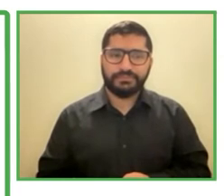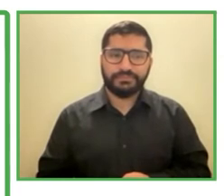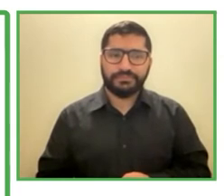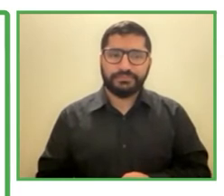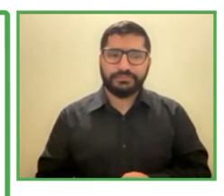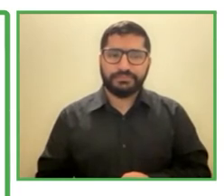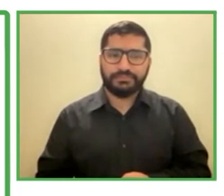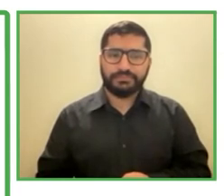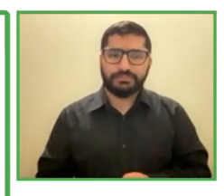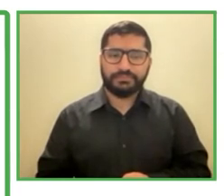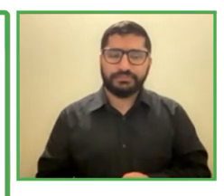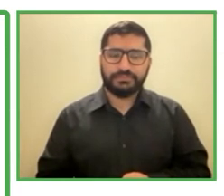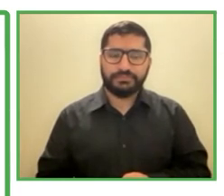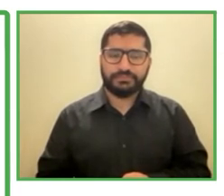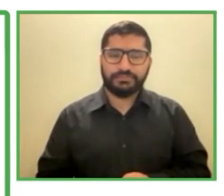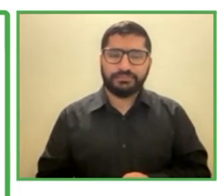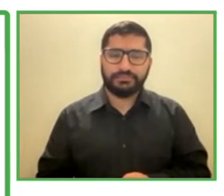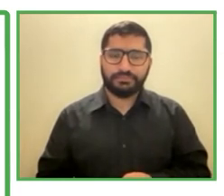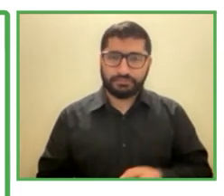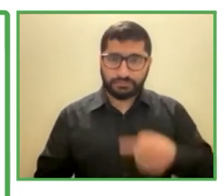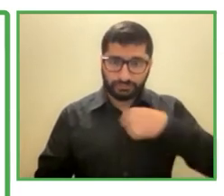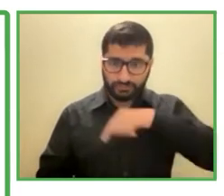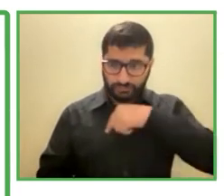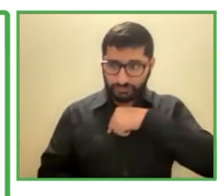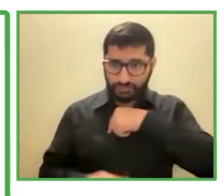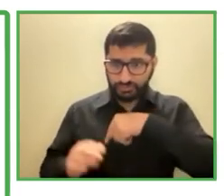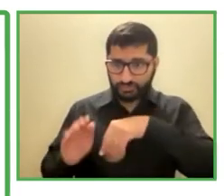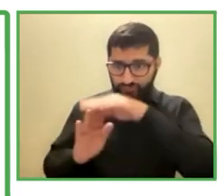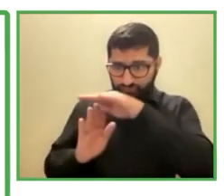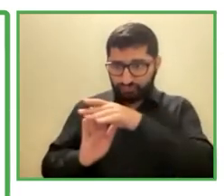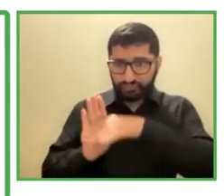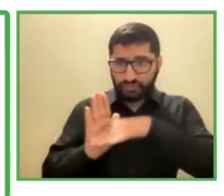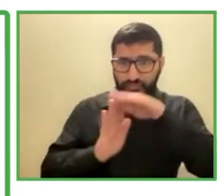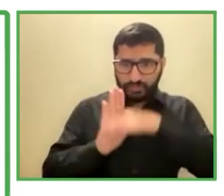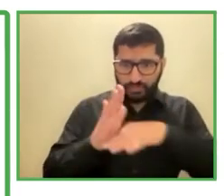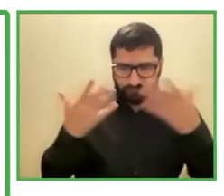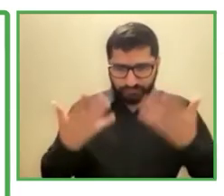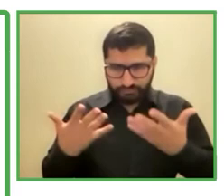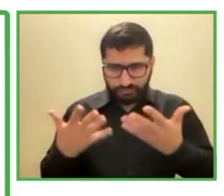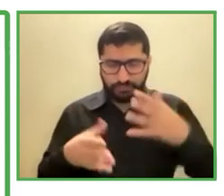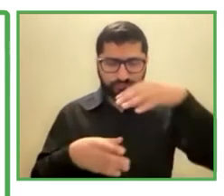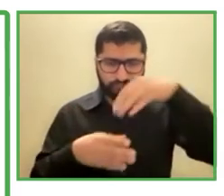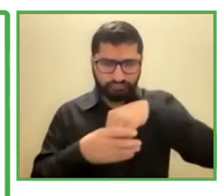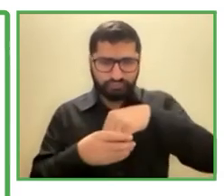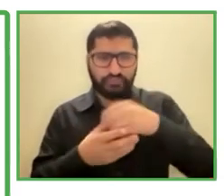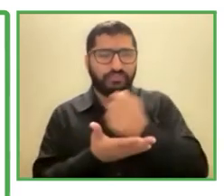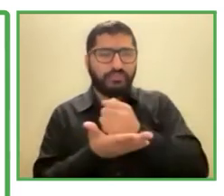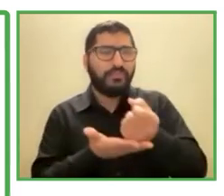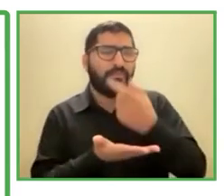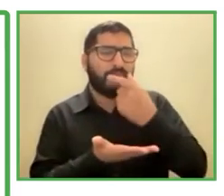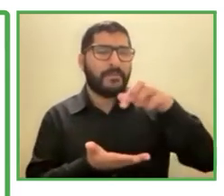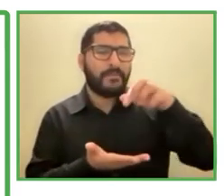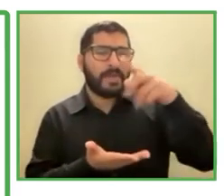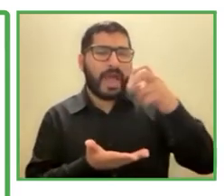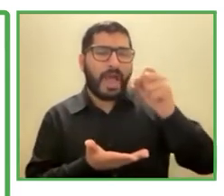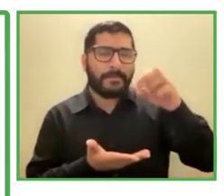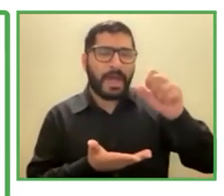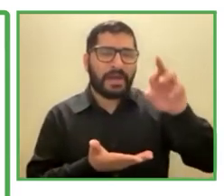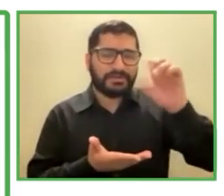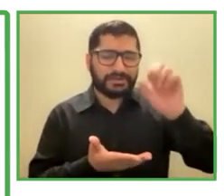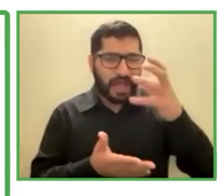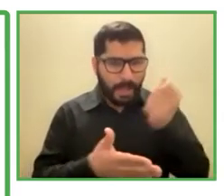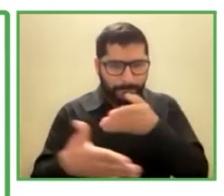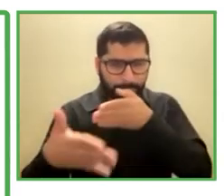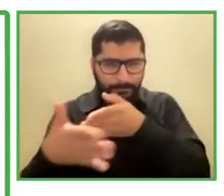nosotros somos una farmacia sin barreras en el corazón de Viena y tenemos un gran enfoque en la